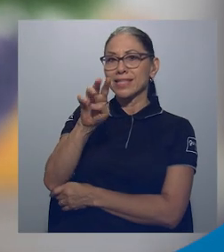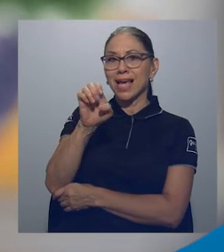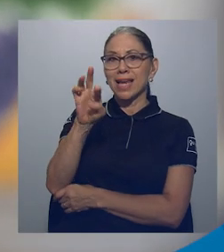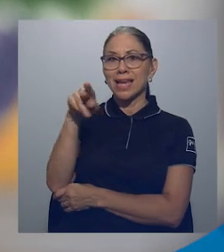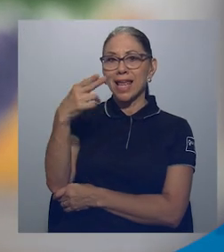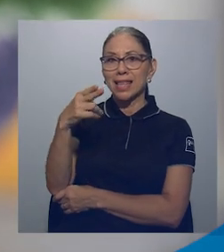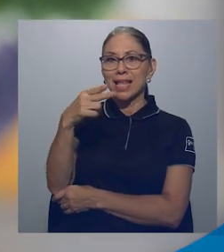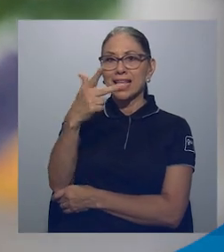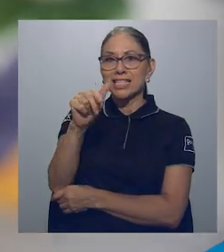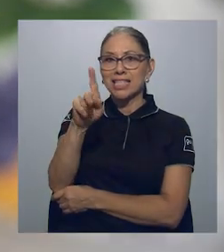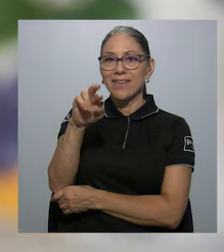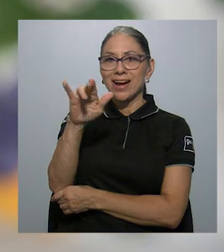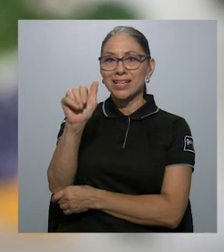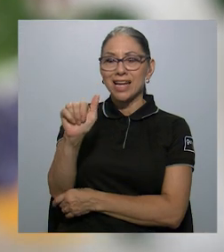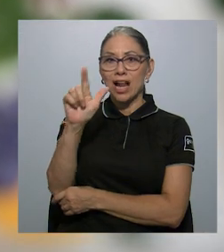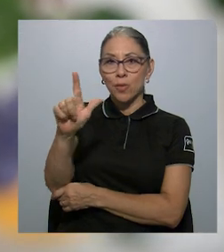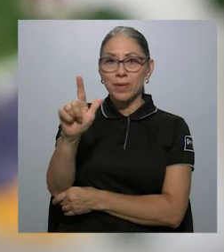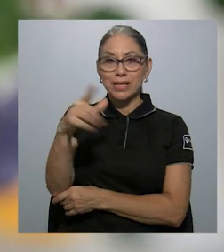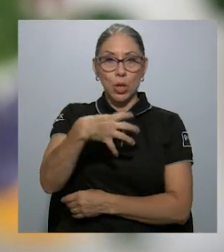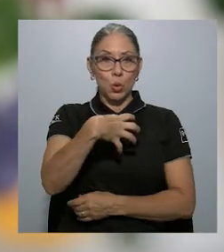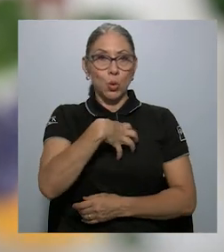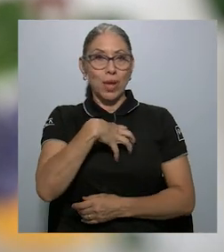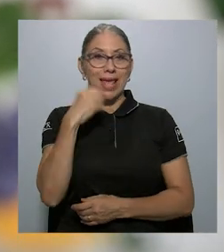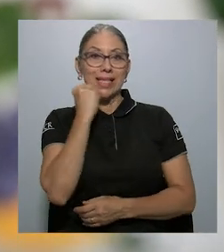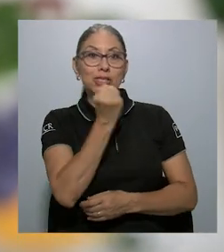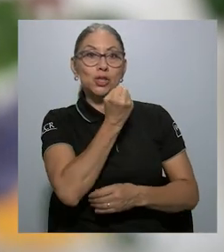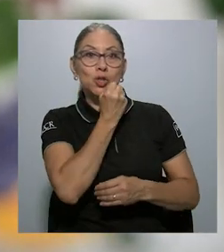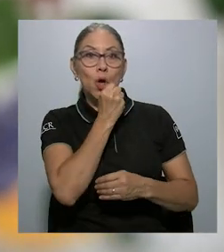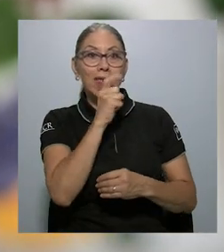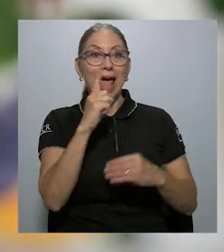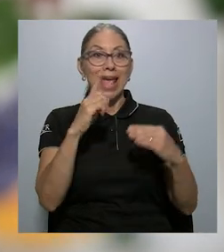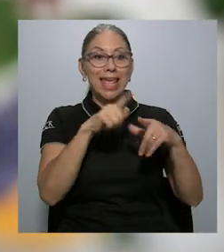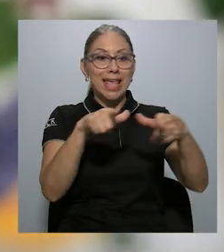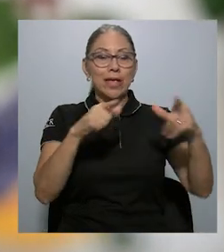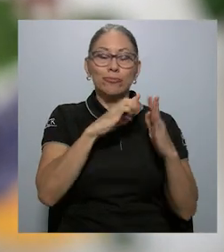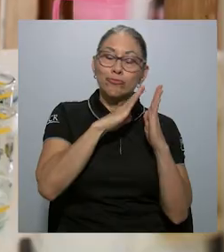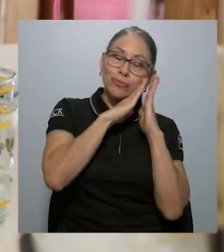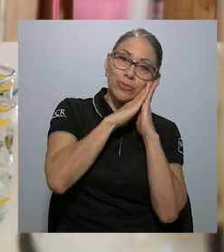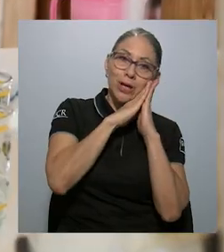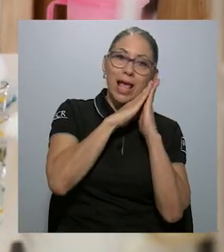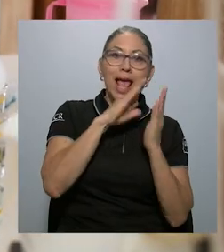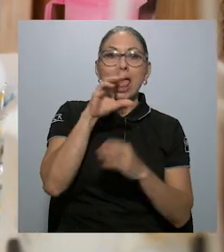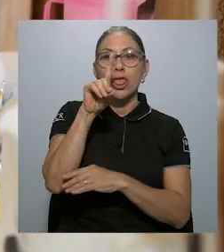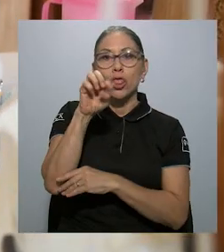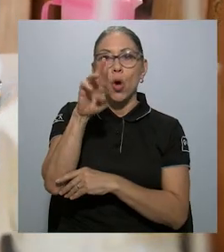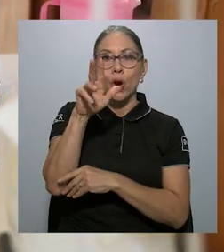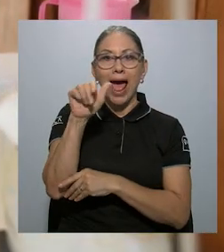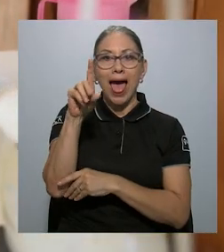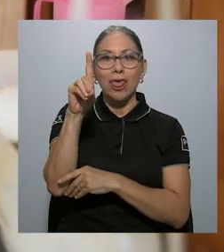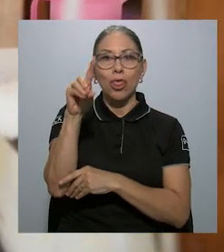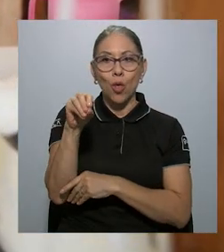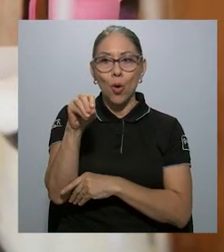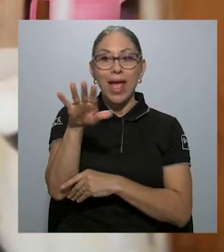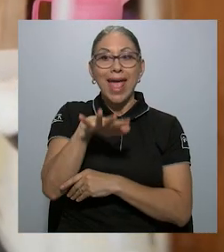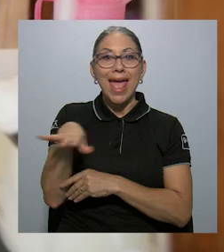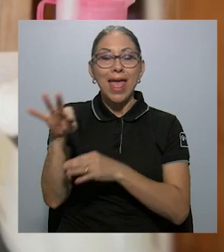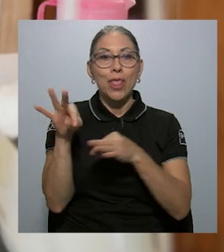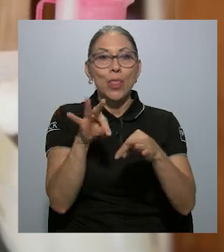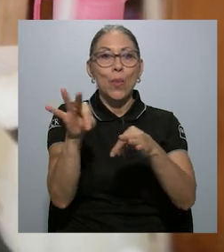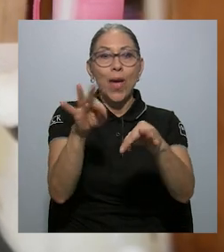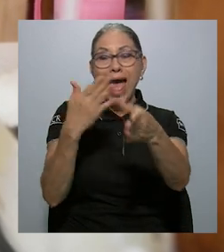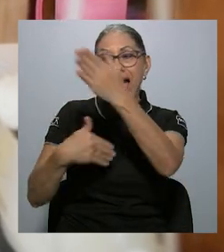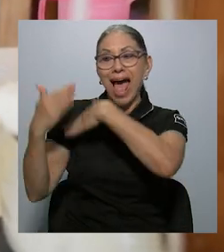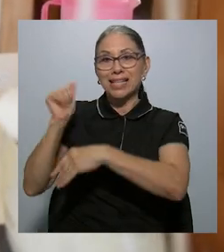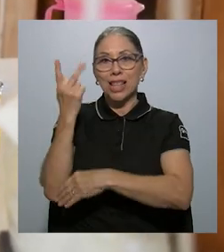Doña Janet Chavarría López es dueña de la Soda y Hospedaje El Dorado, ubicado en Grano de Oro de Turrialba desde hace 12